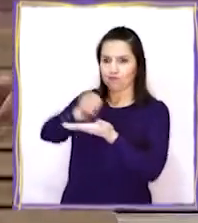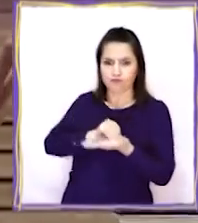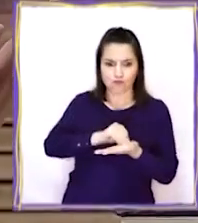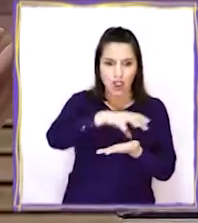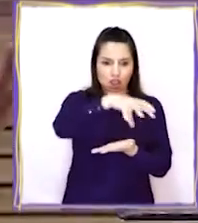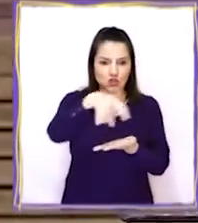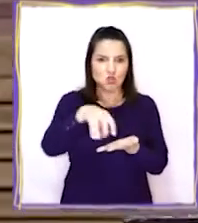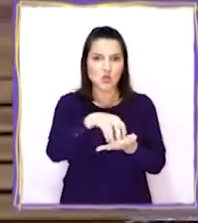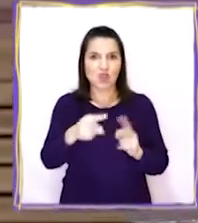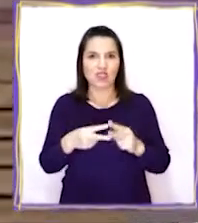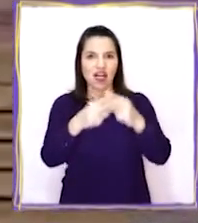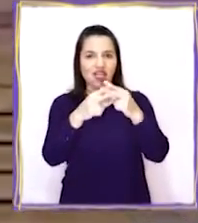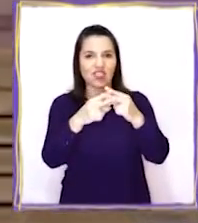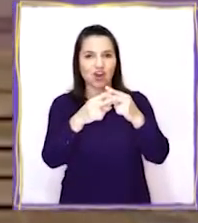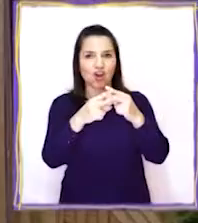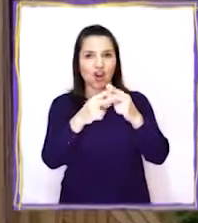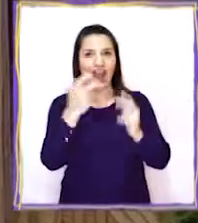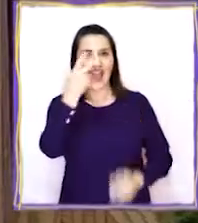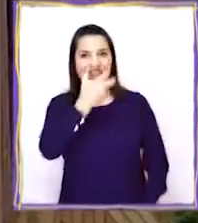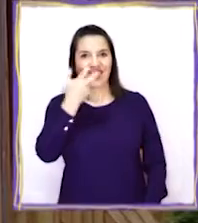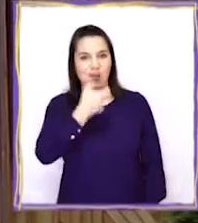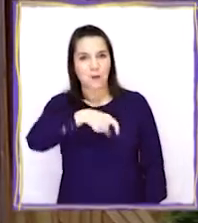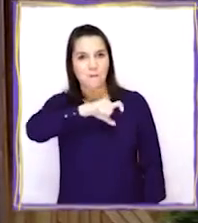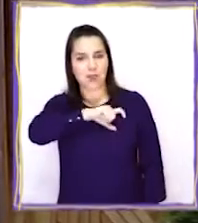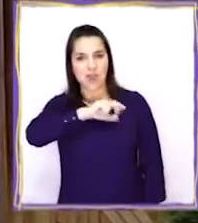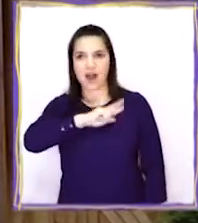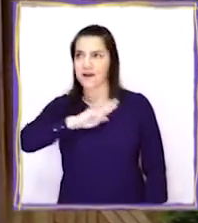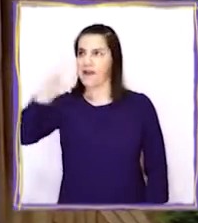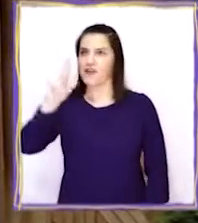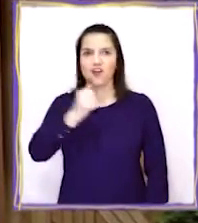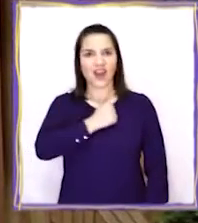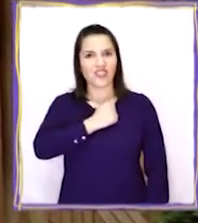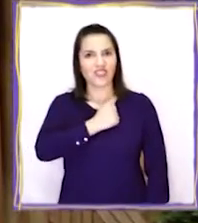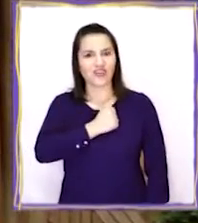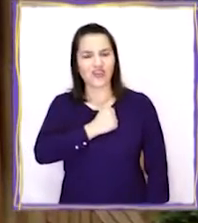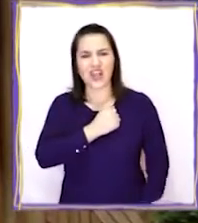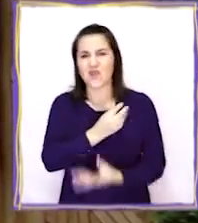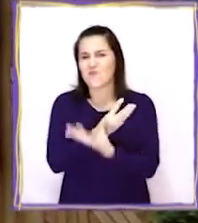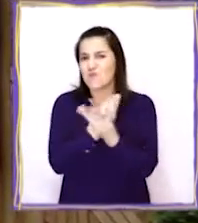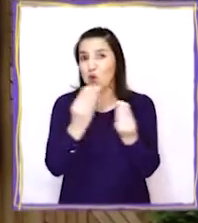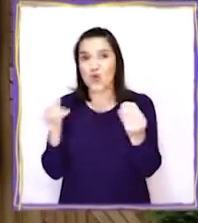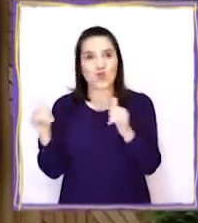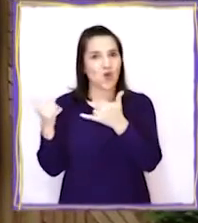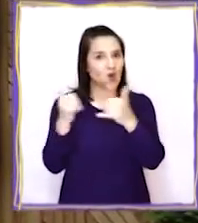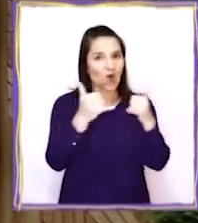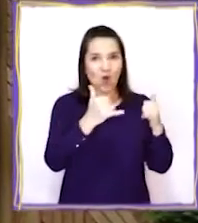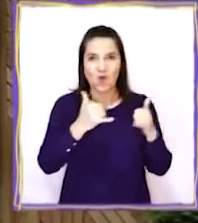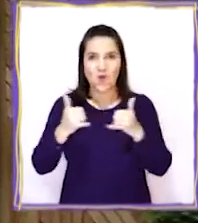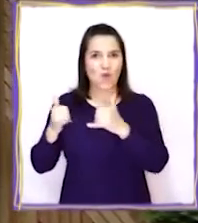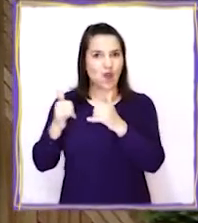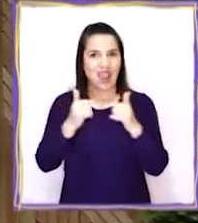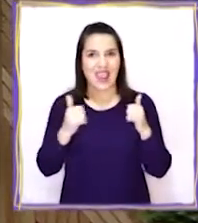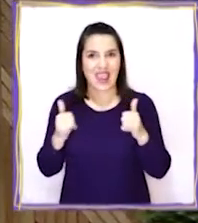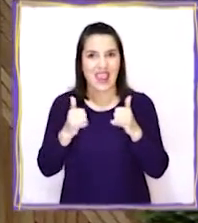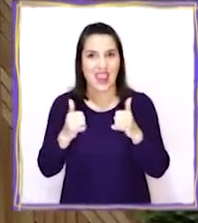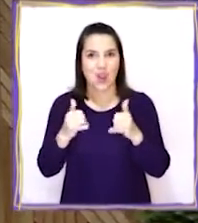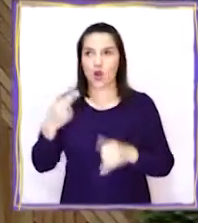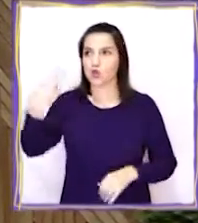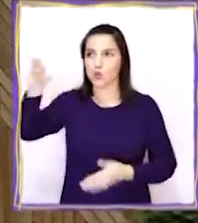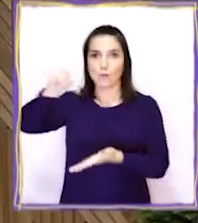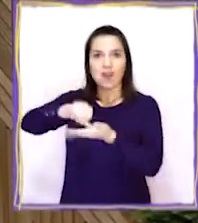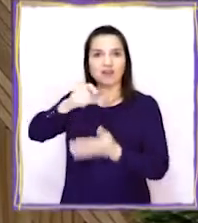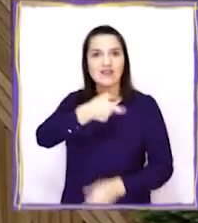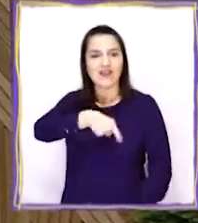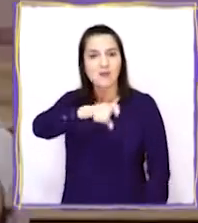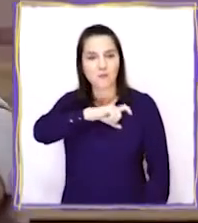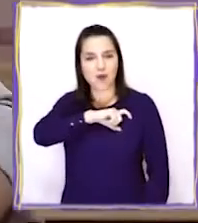nuestras ciudades, el idioma español, la religión católica y muchos juegos que provienen desde